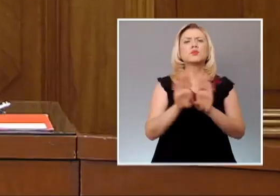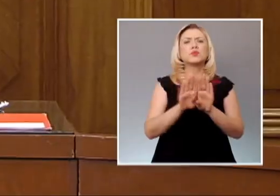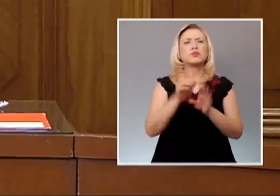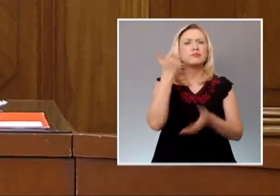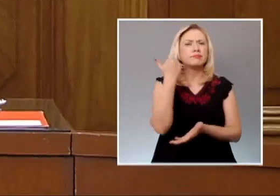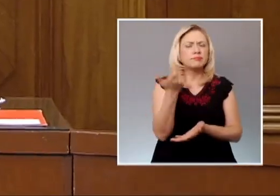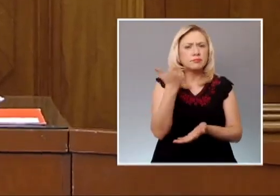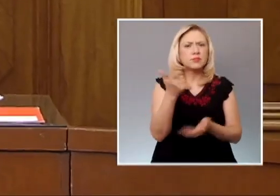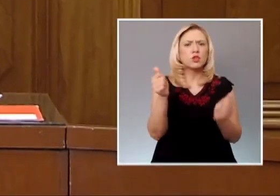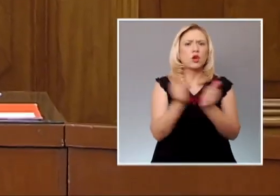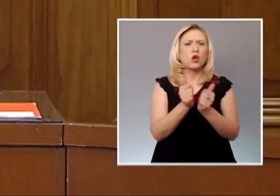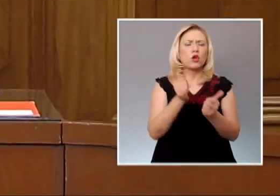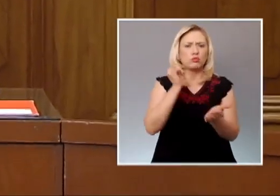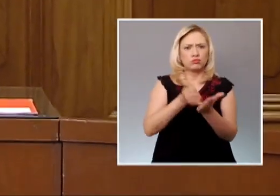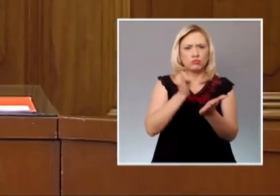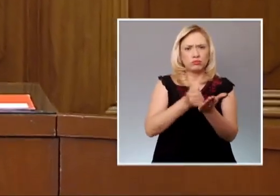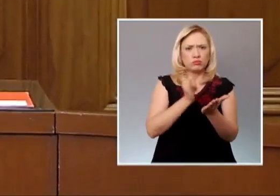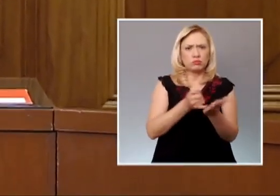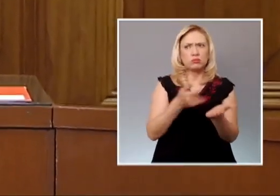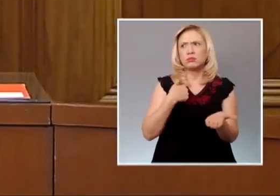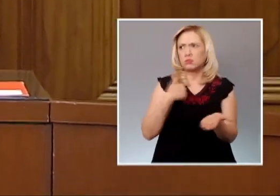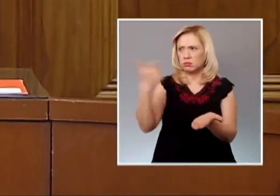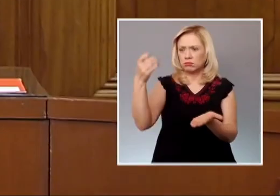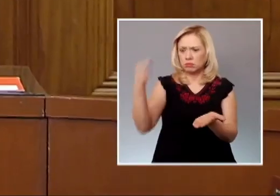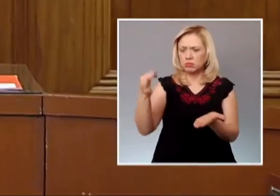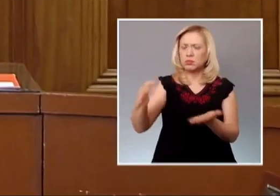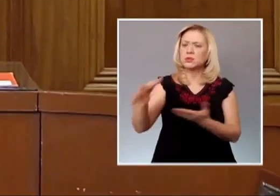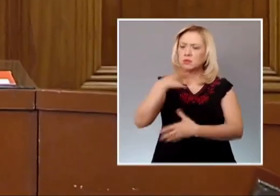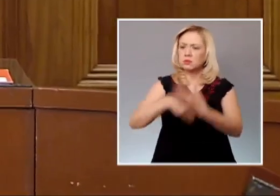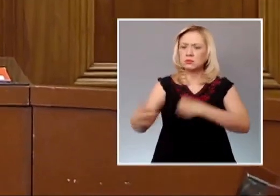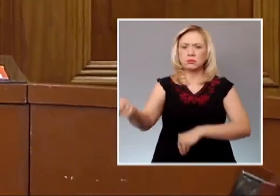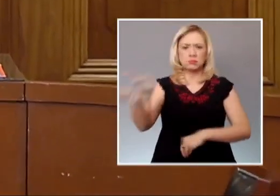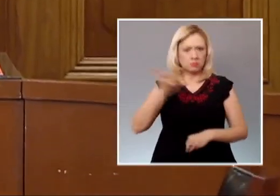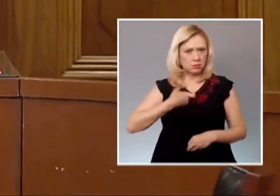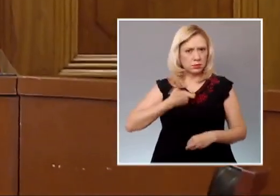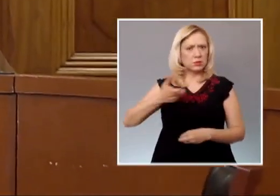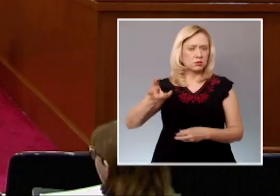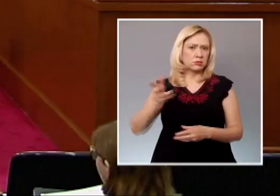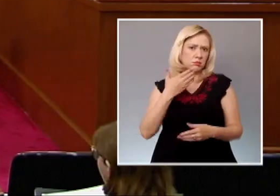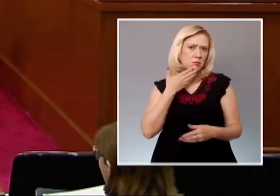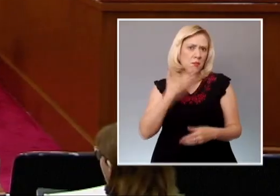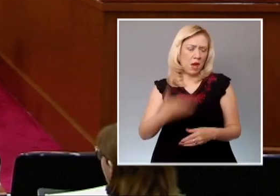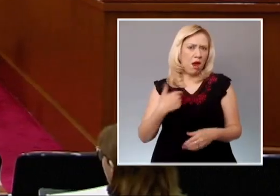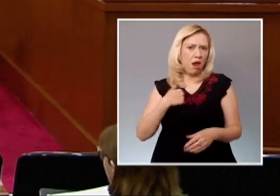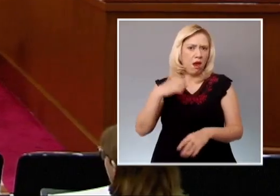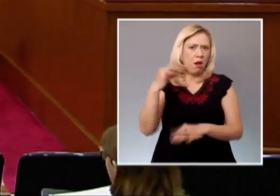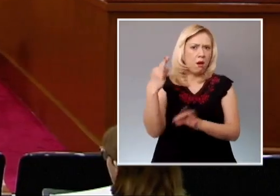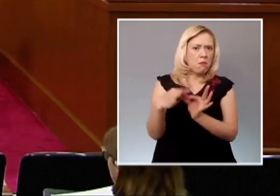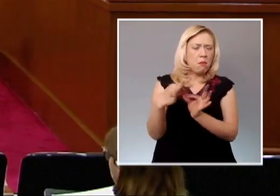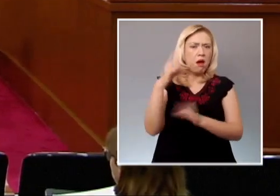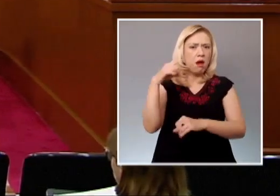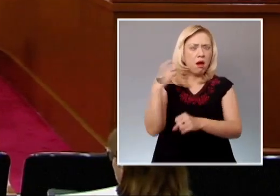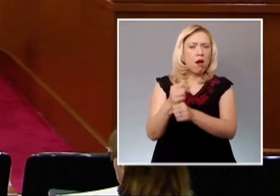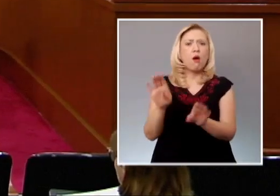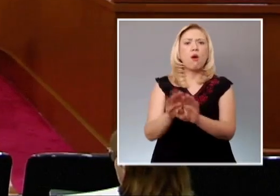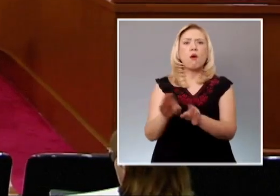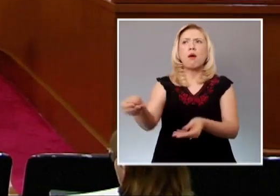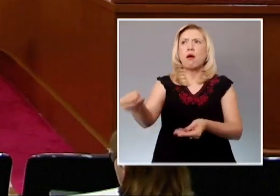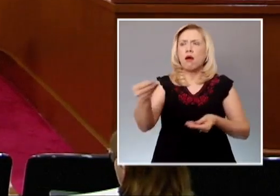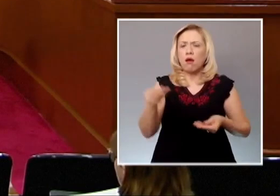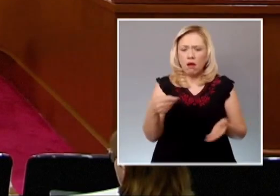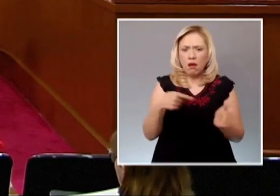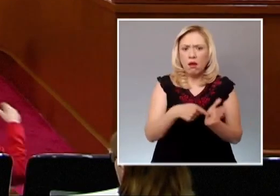fiscales digitales por Internet, en caso de estar expedidos en otro idioma y con valores consignados en otra moneda,